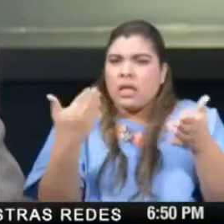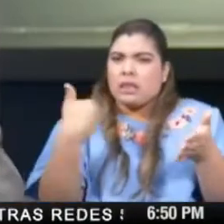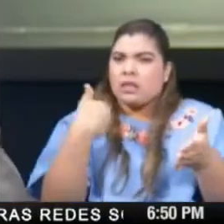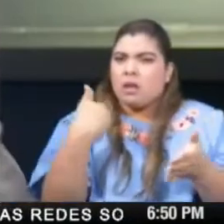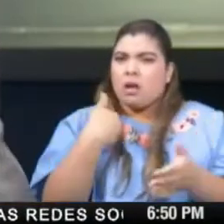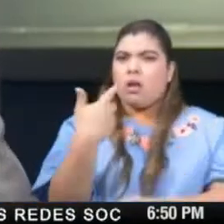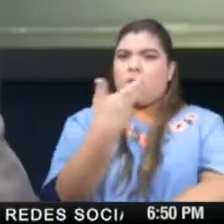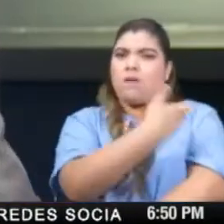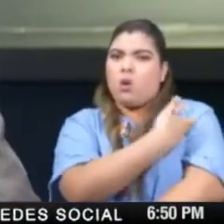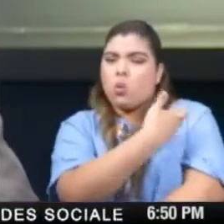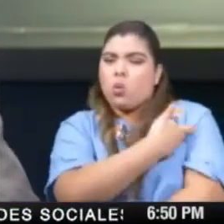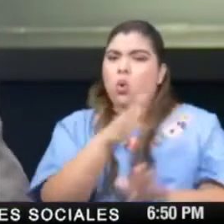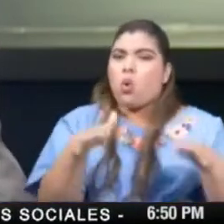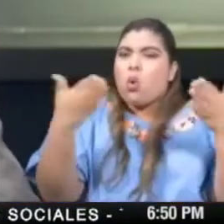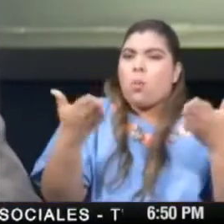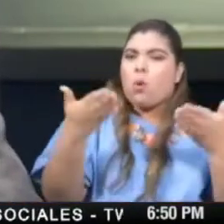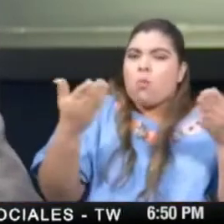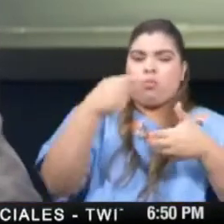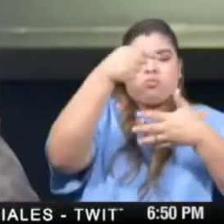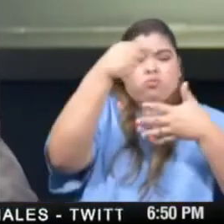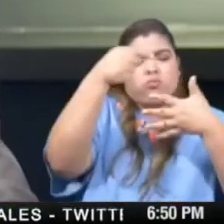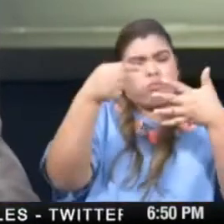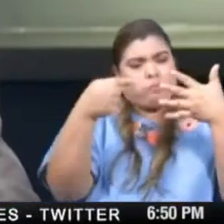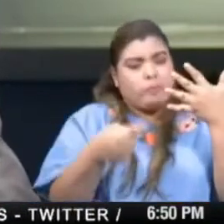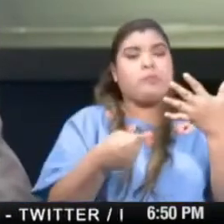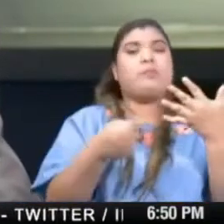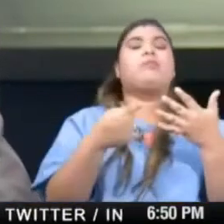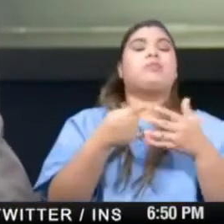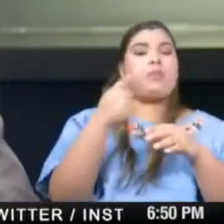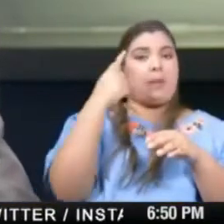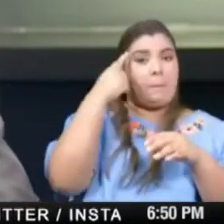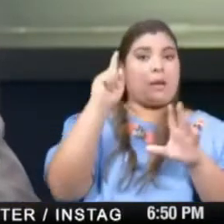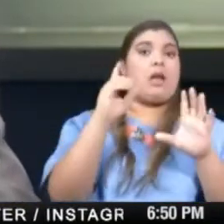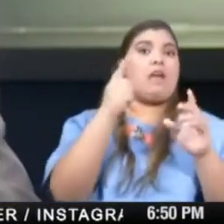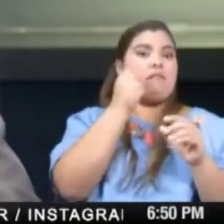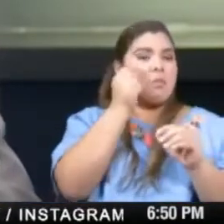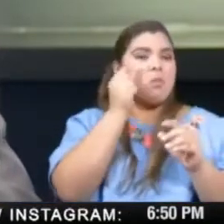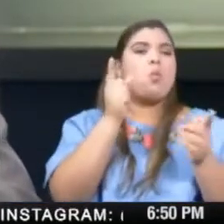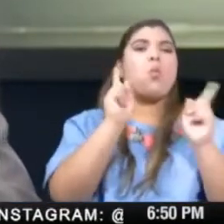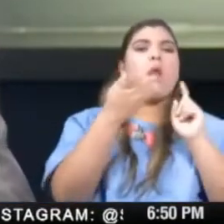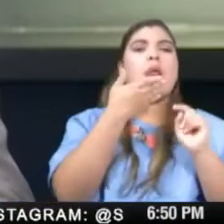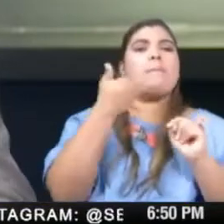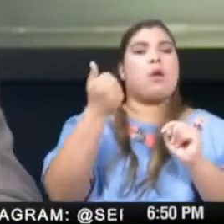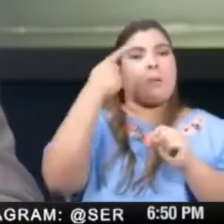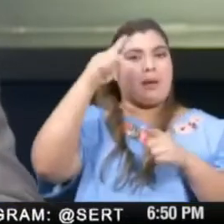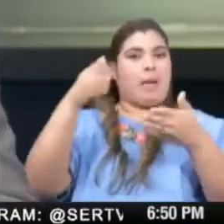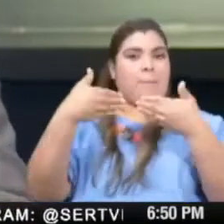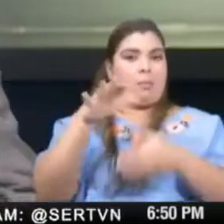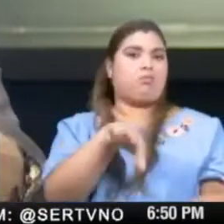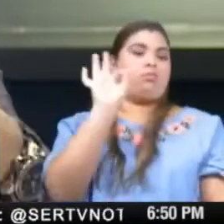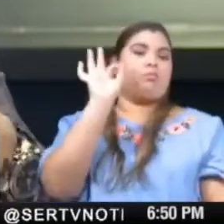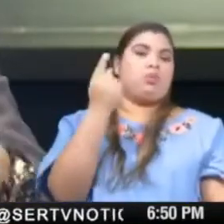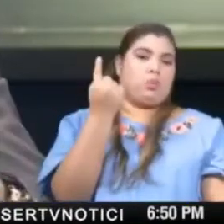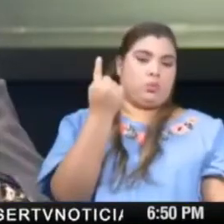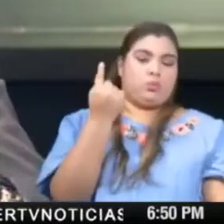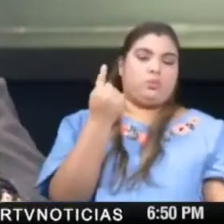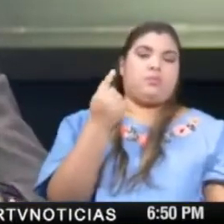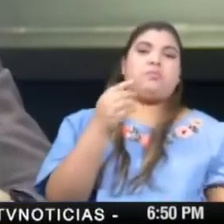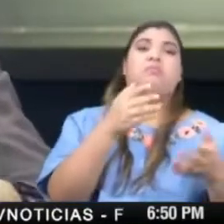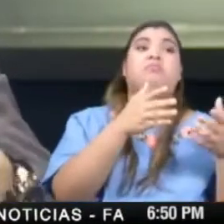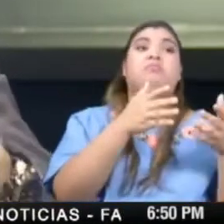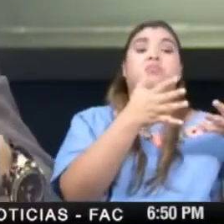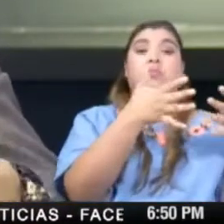una de las vacunas que se están proponiendo a nivel mundial para entonces pasarnos la información